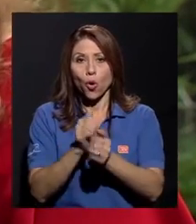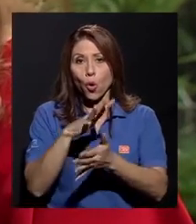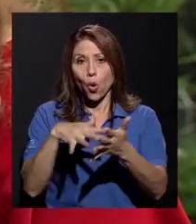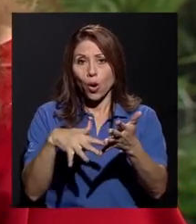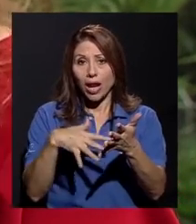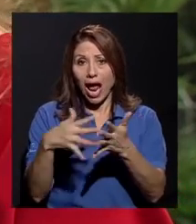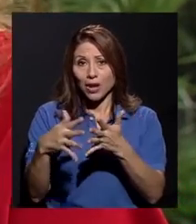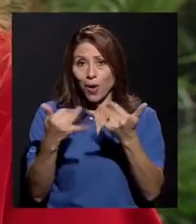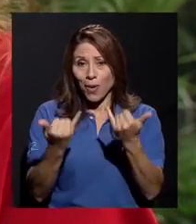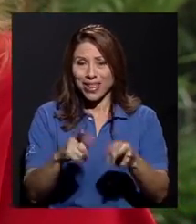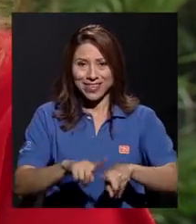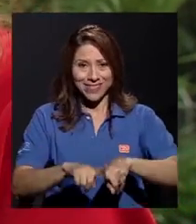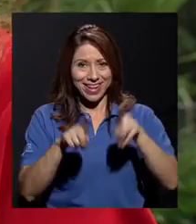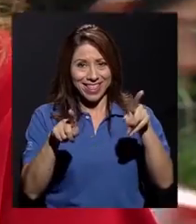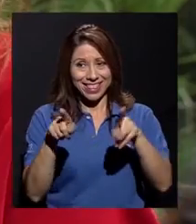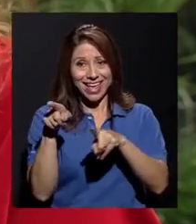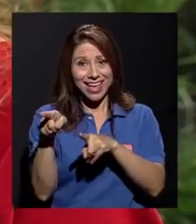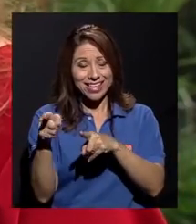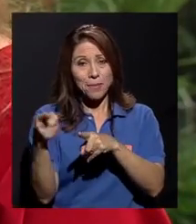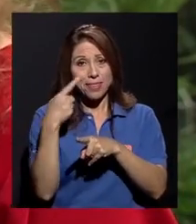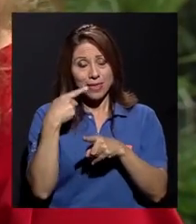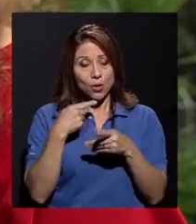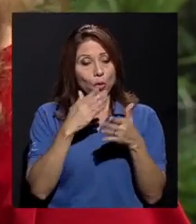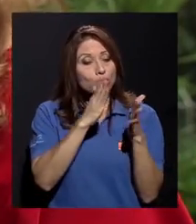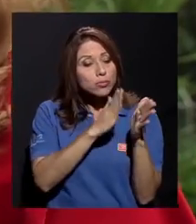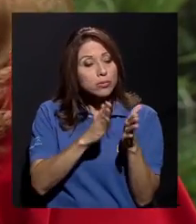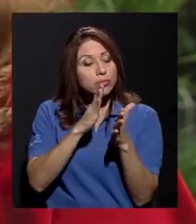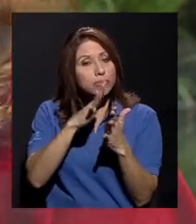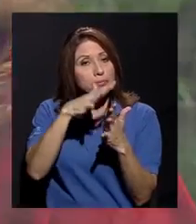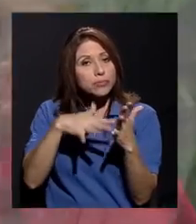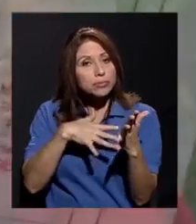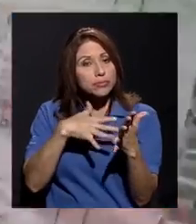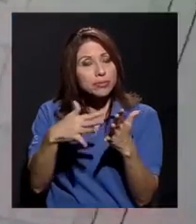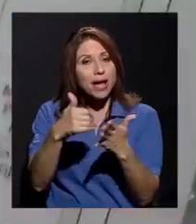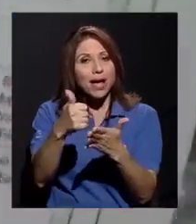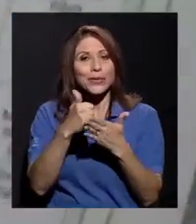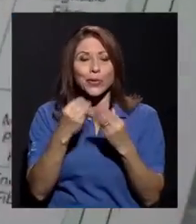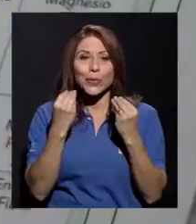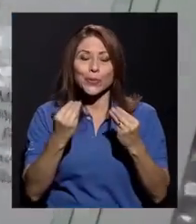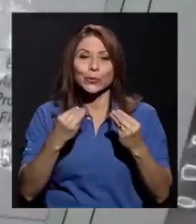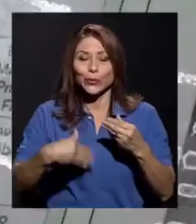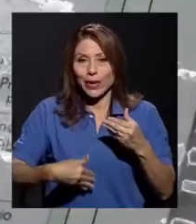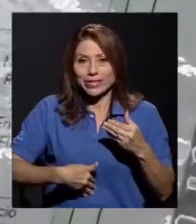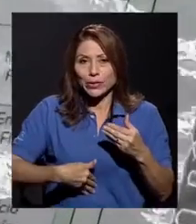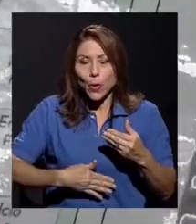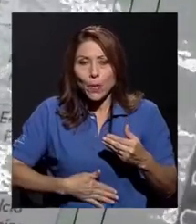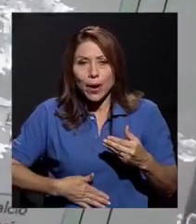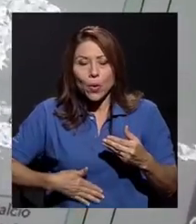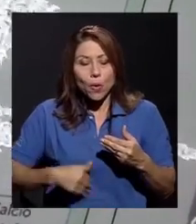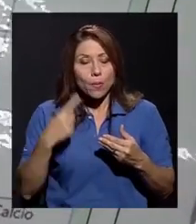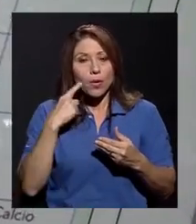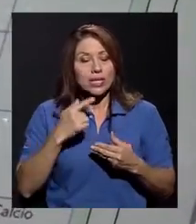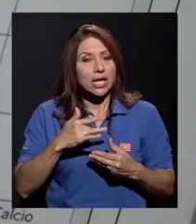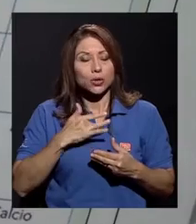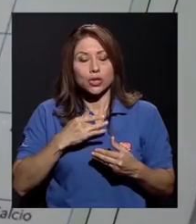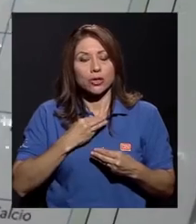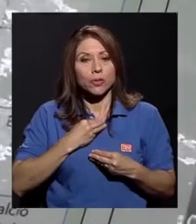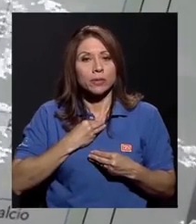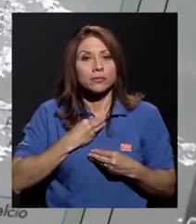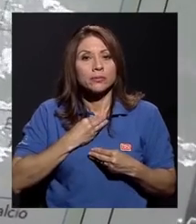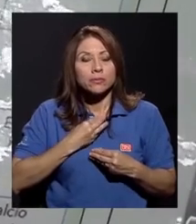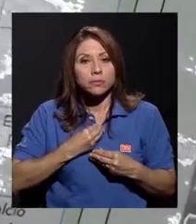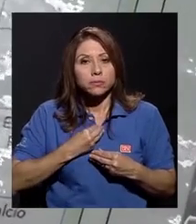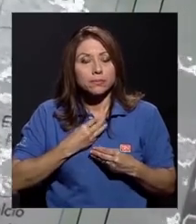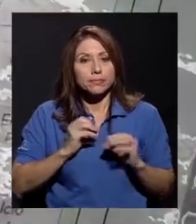puso, entonces ayudó mucho, subamos en el estómago, más que todo para el reflujo y